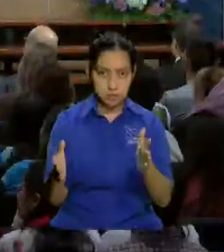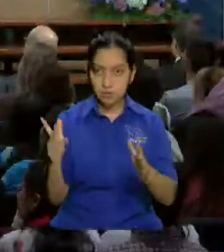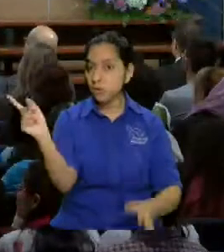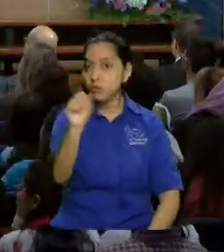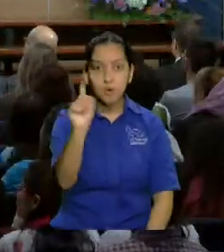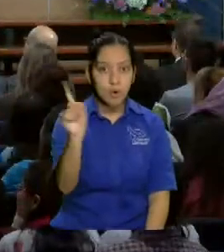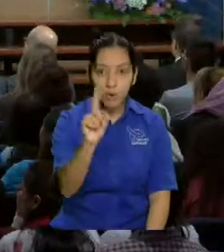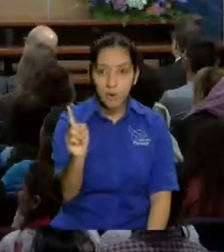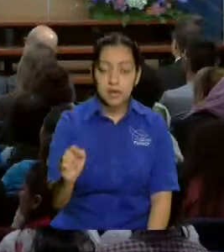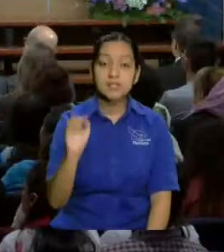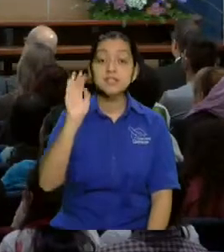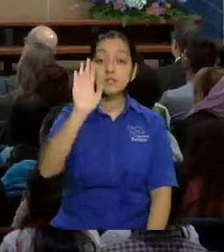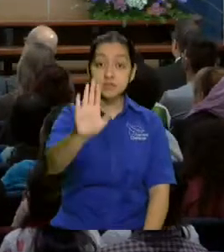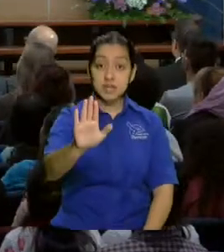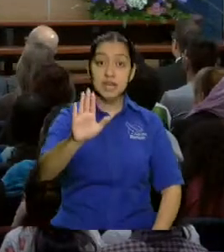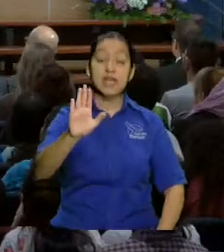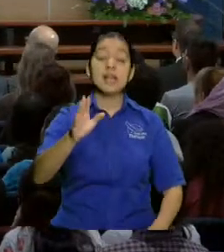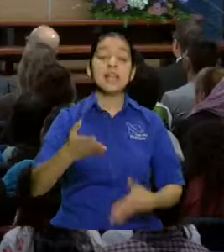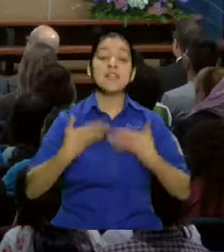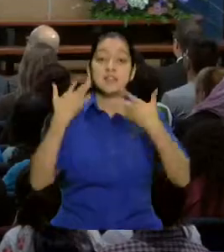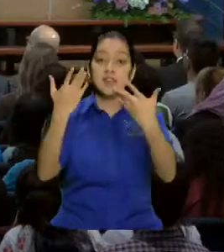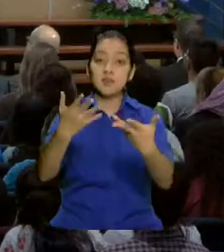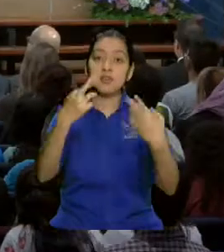es que a le pusieron a proteger un tesoro